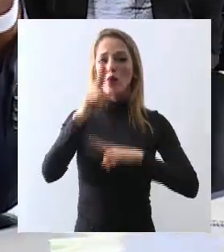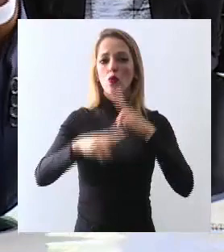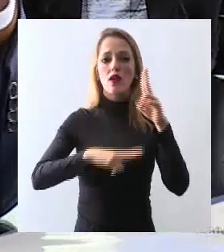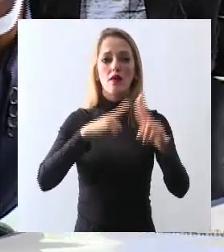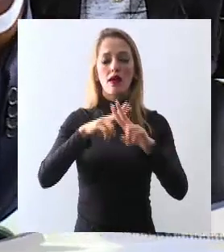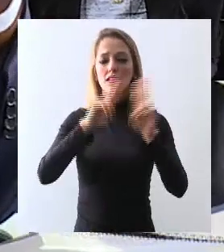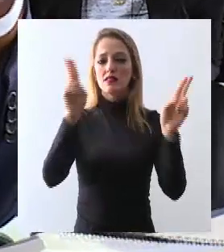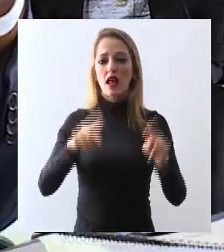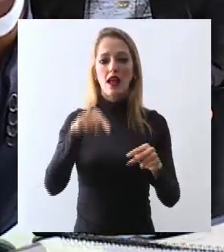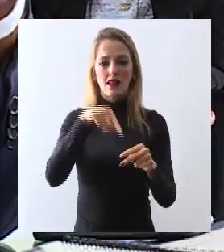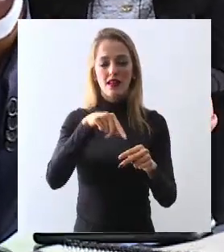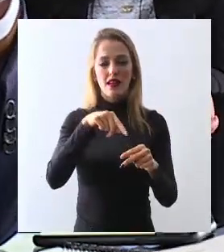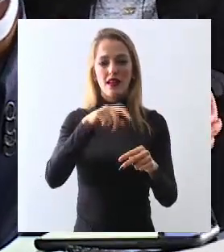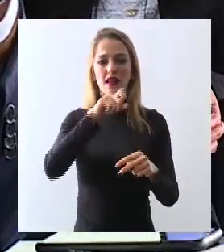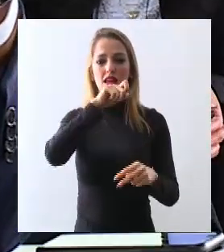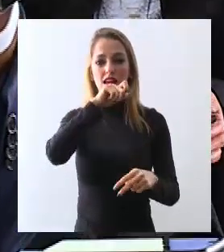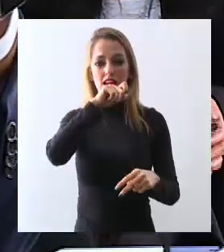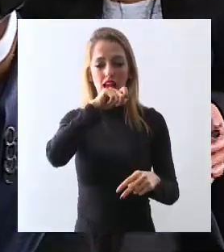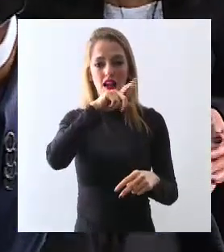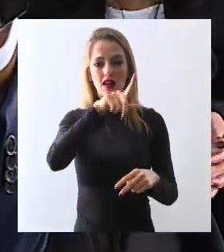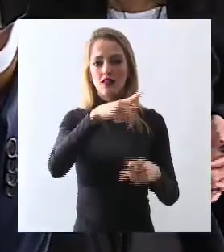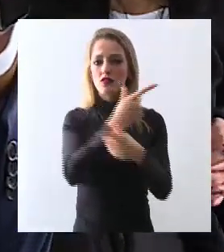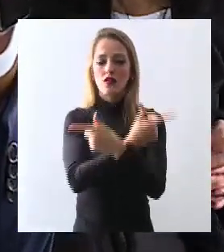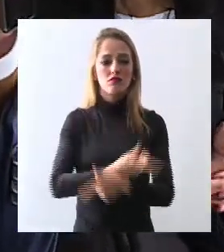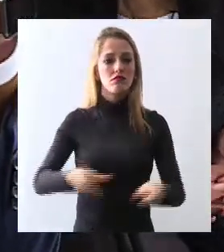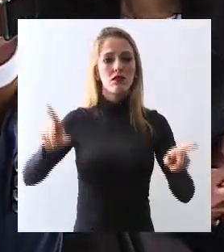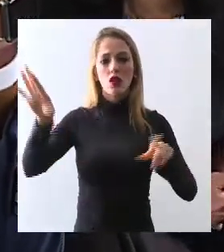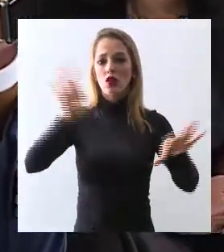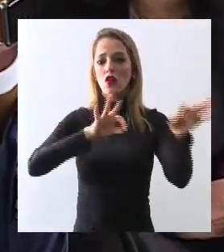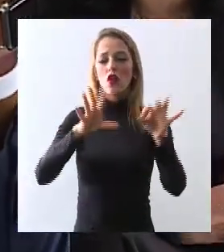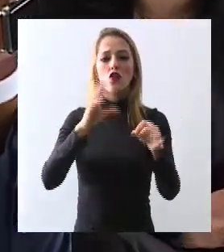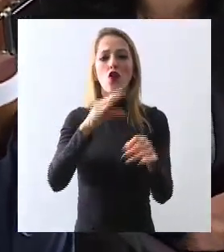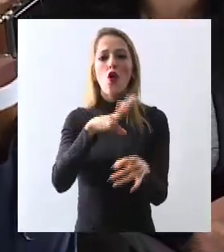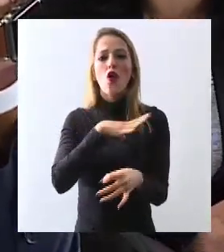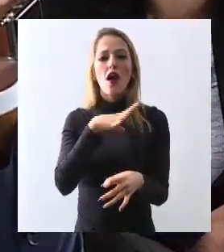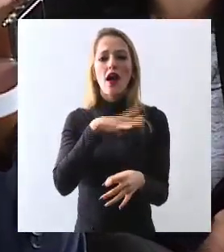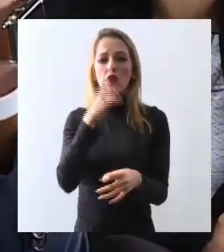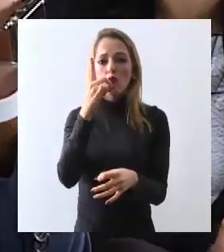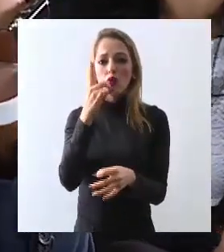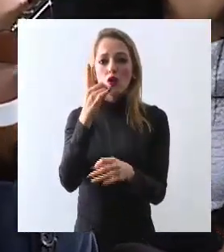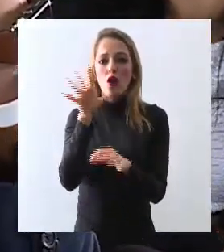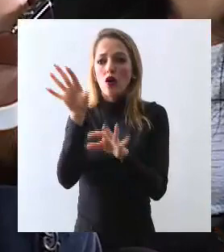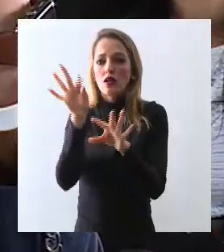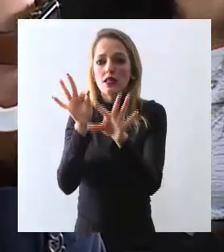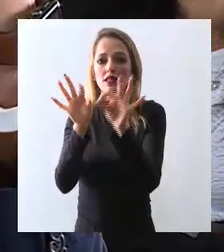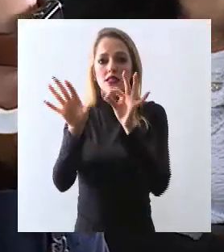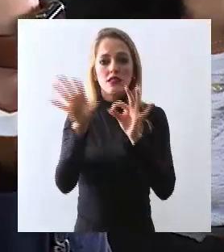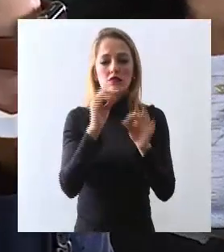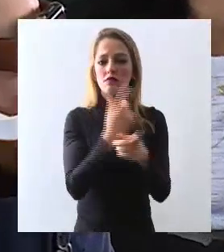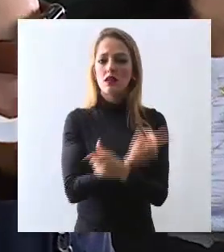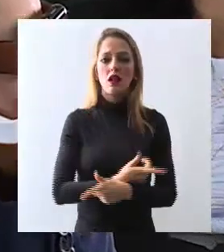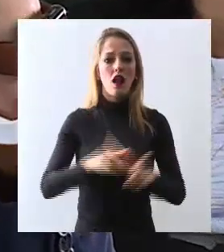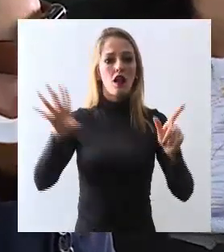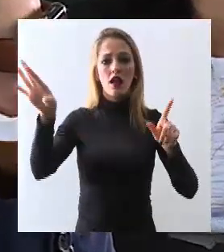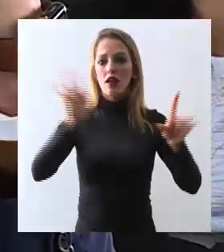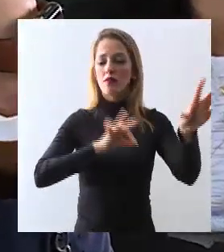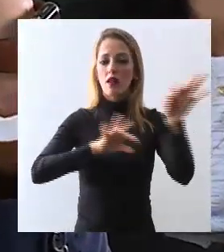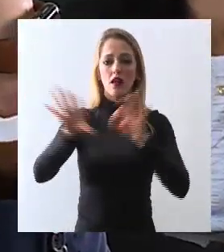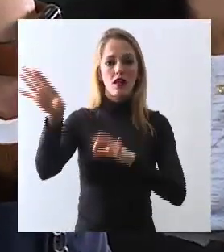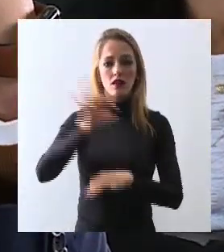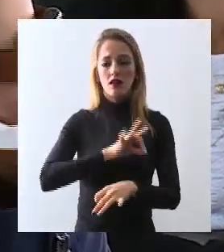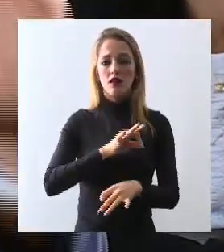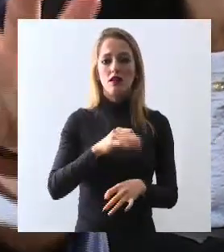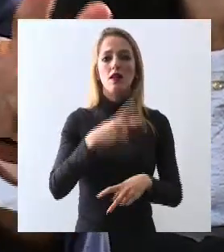yo estoy convencido que en el próximo informe que dará David, el secretario de Desarrollo e Integración Social, puede señalar ya el número de becas a dónde se